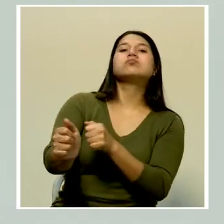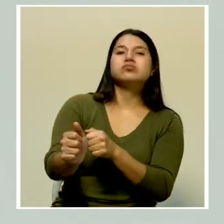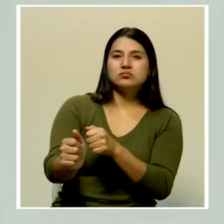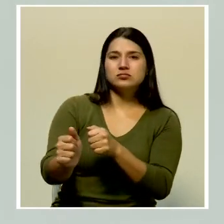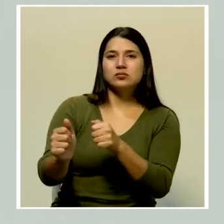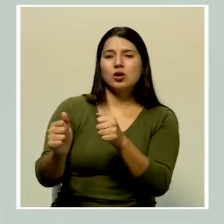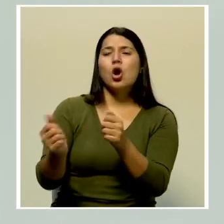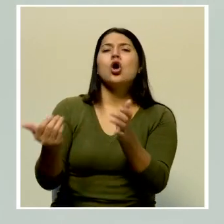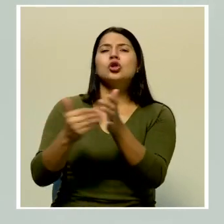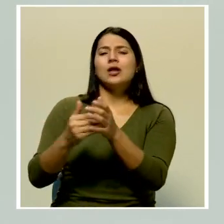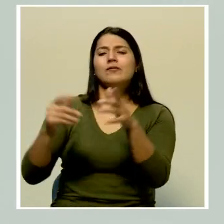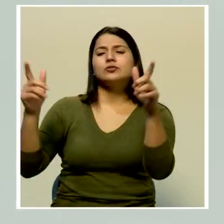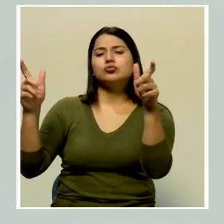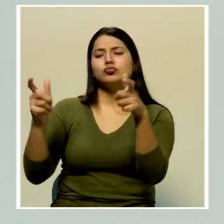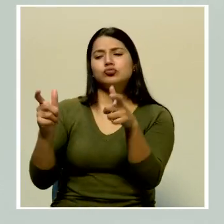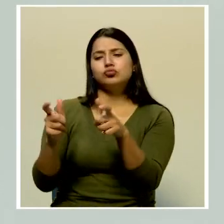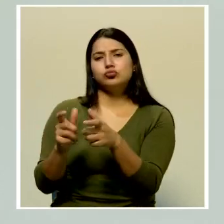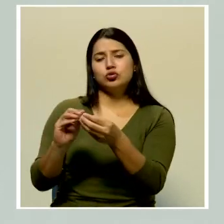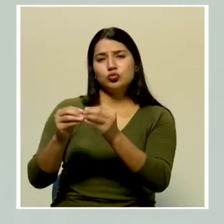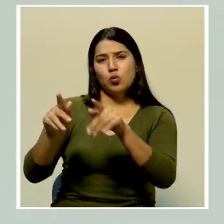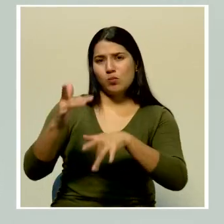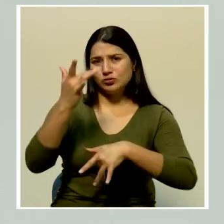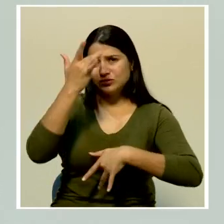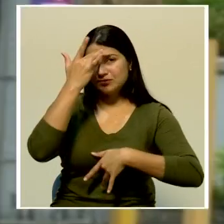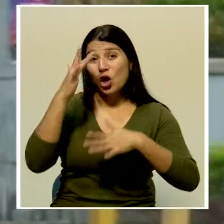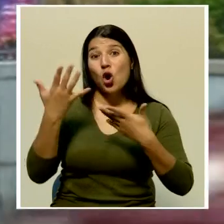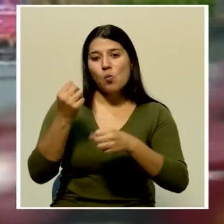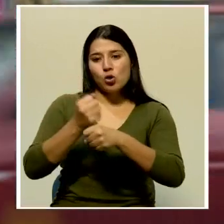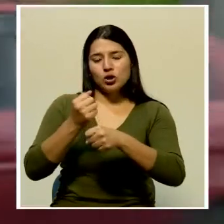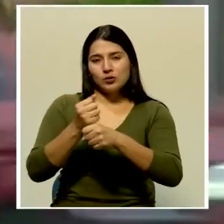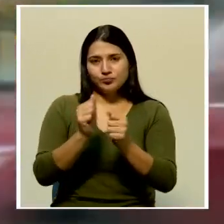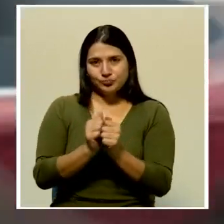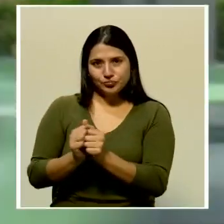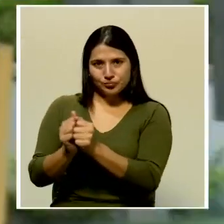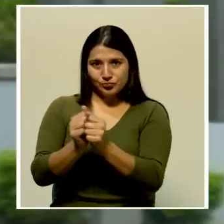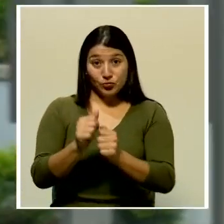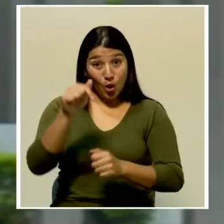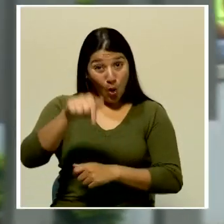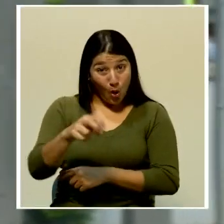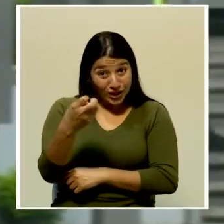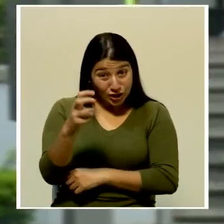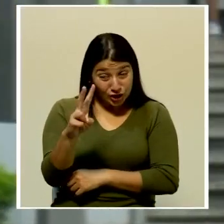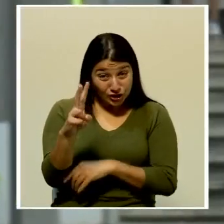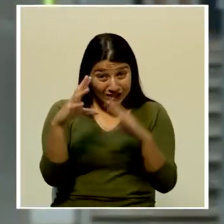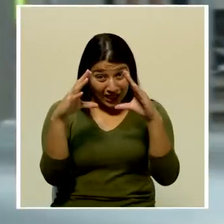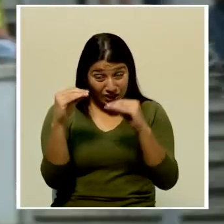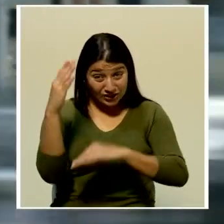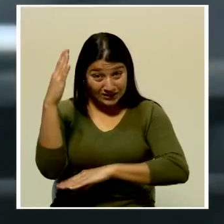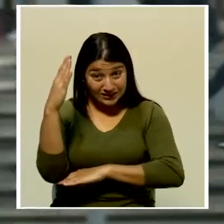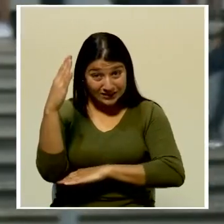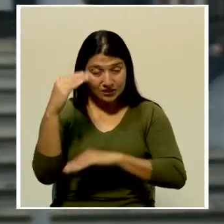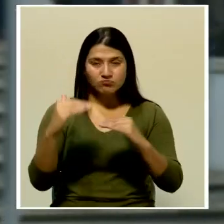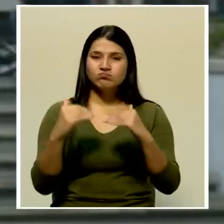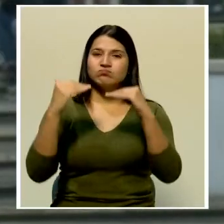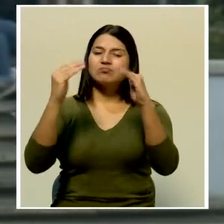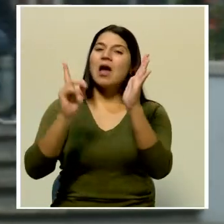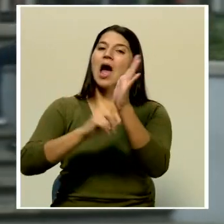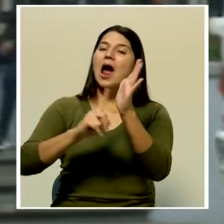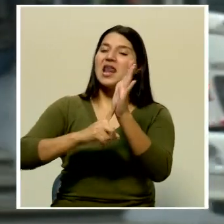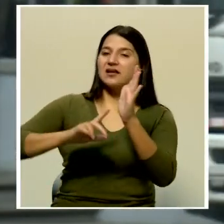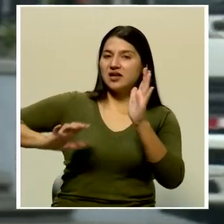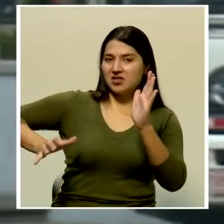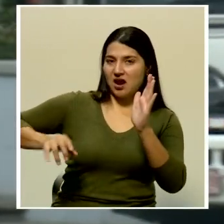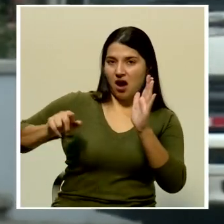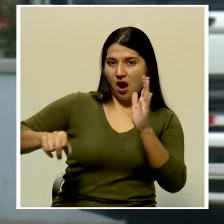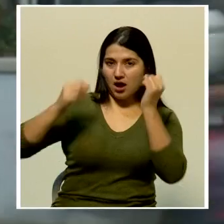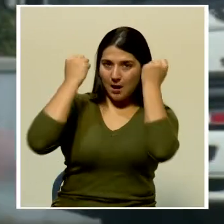a mejores condiciones en un trabajo mancomunado. A partir de la medianoche de este martes, eleva la alerta naranja para Pavas, por lo que comienza